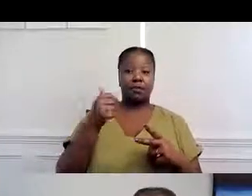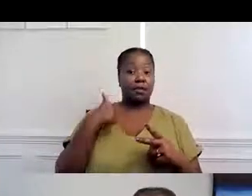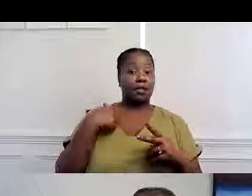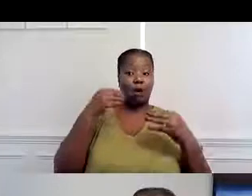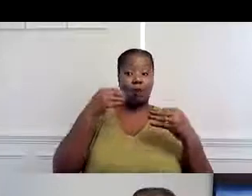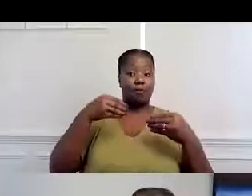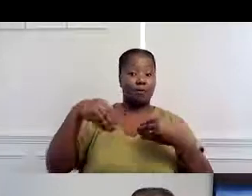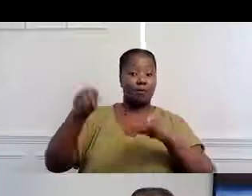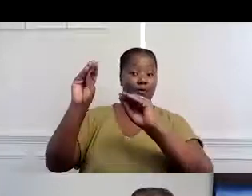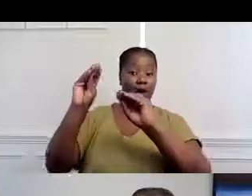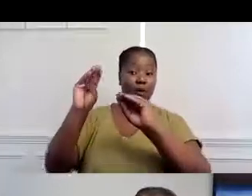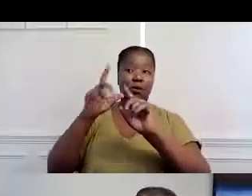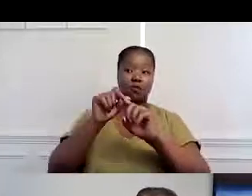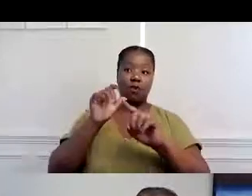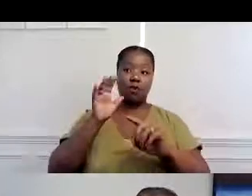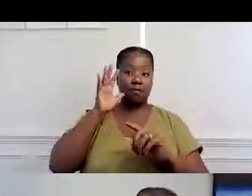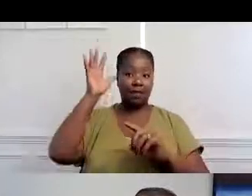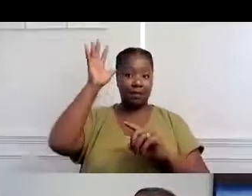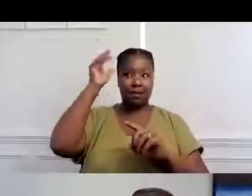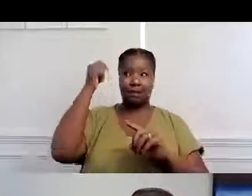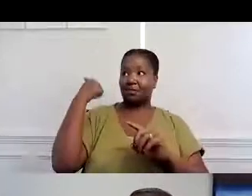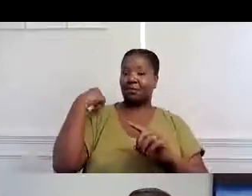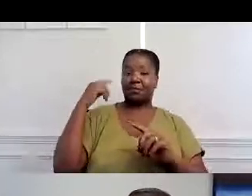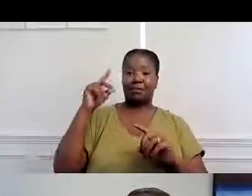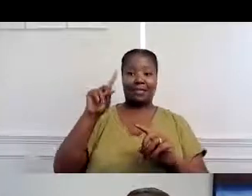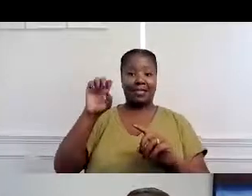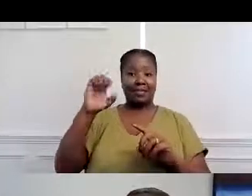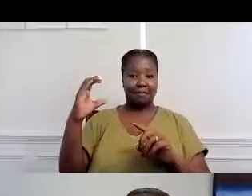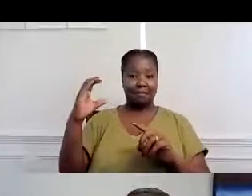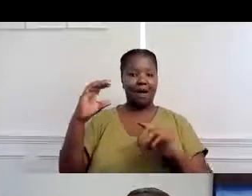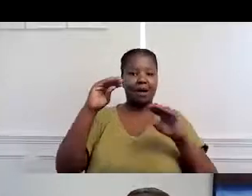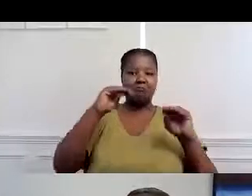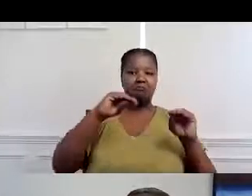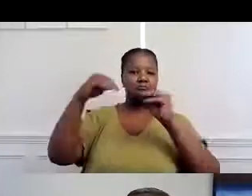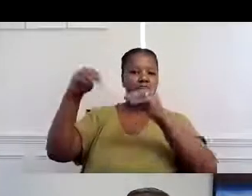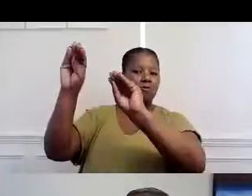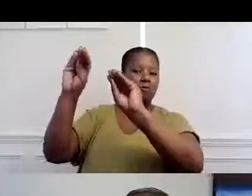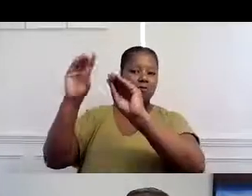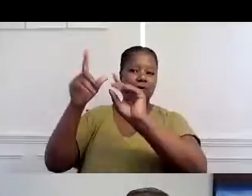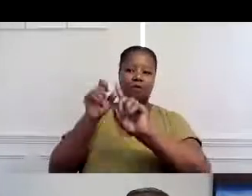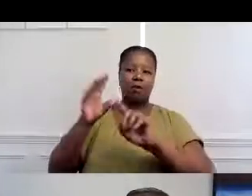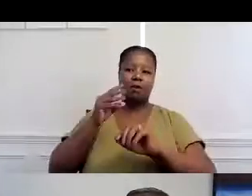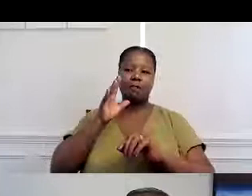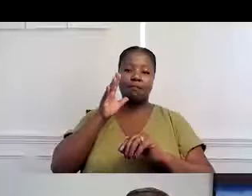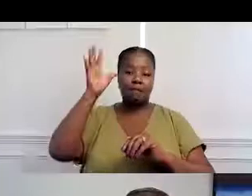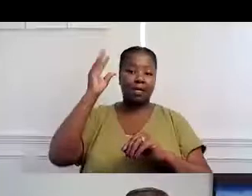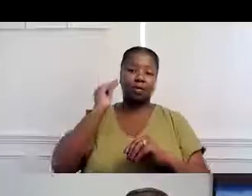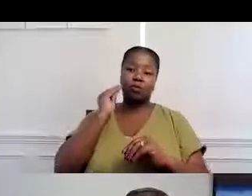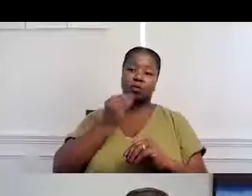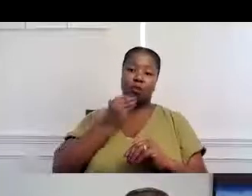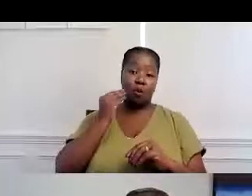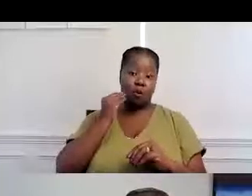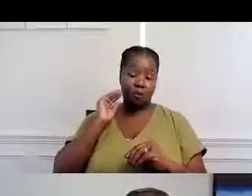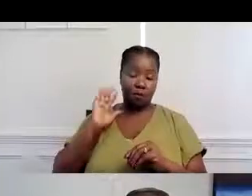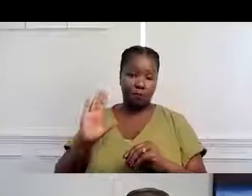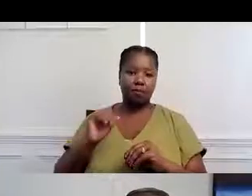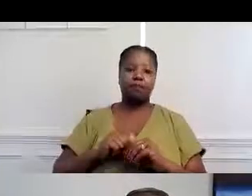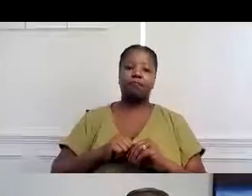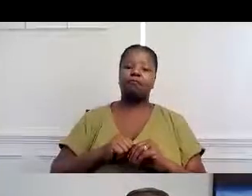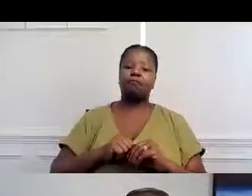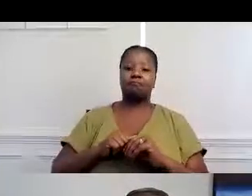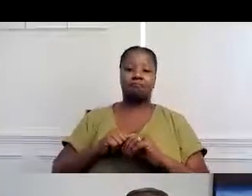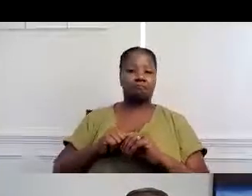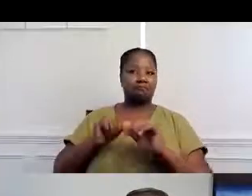Julia. Ella tiene 26 años. Ella salió del hogar de sus papás por primera vez en diciembre